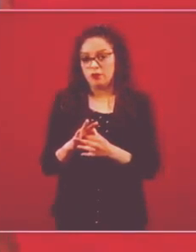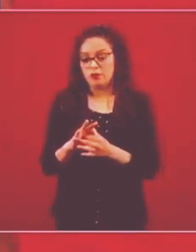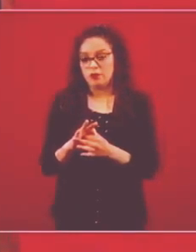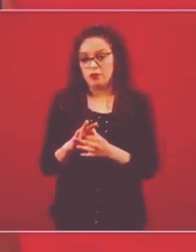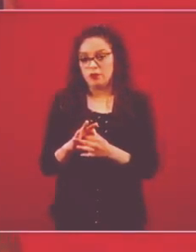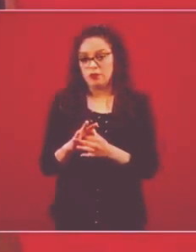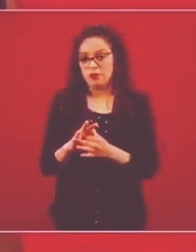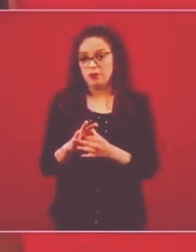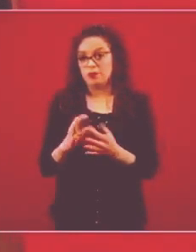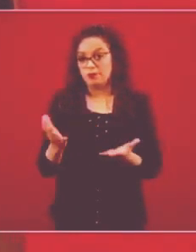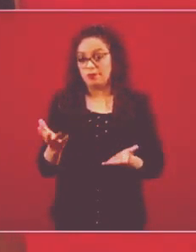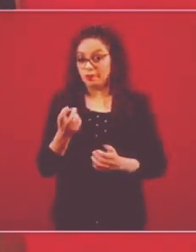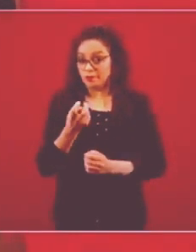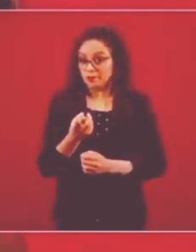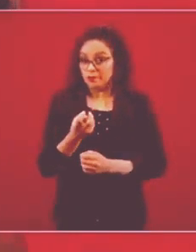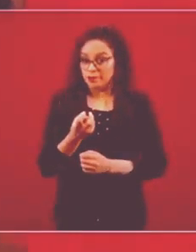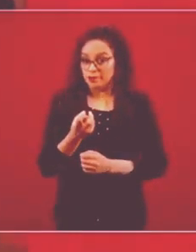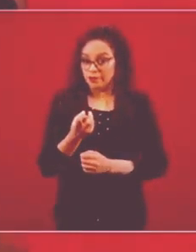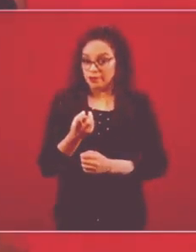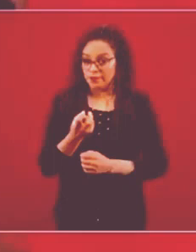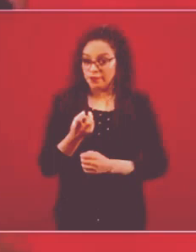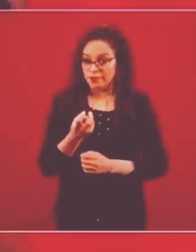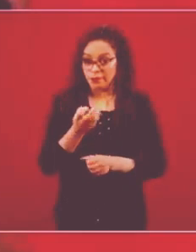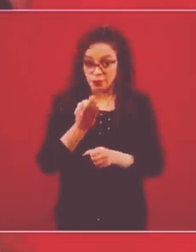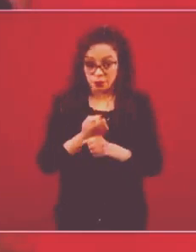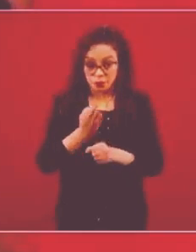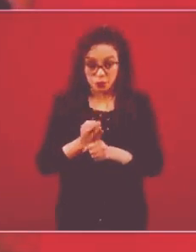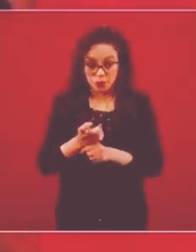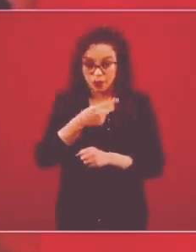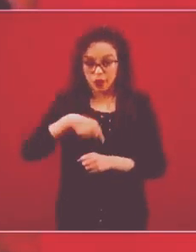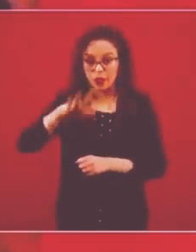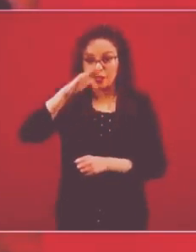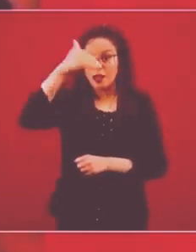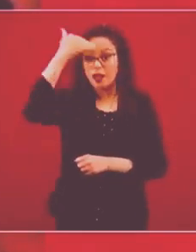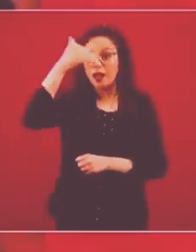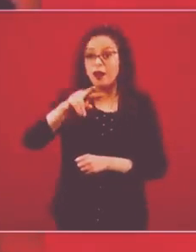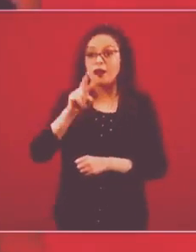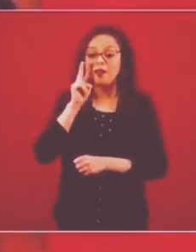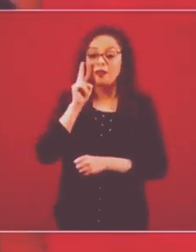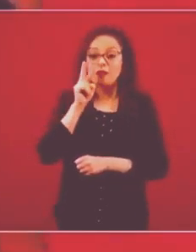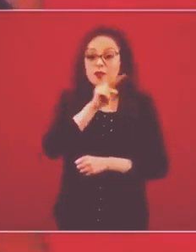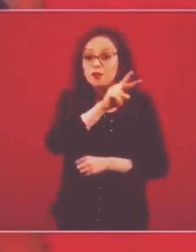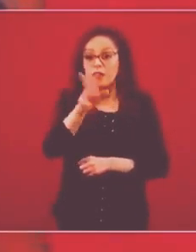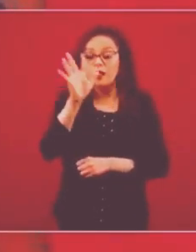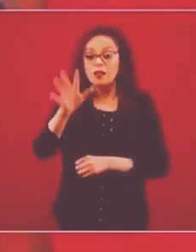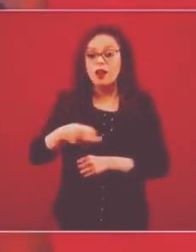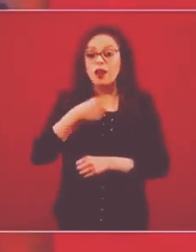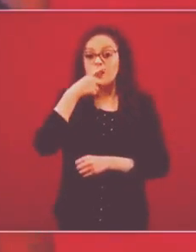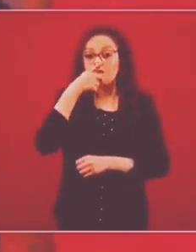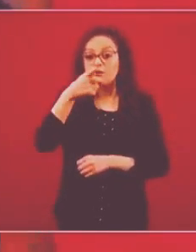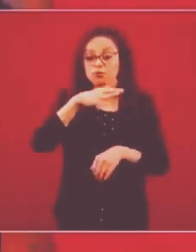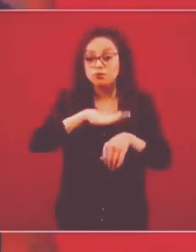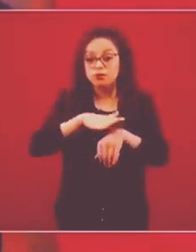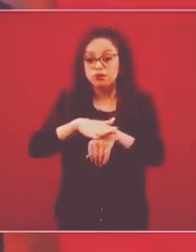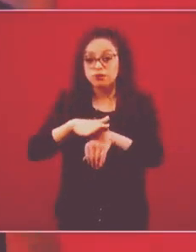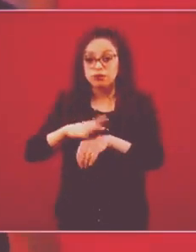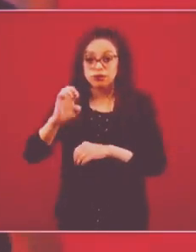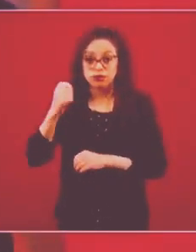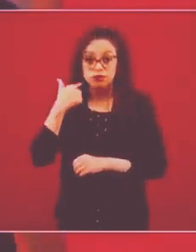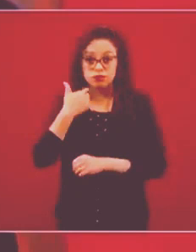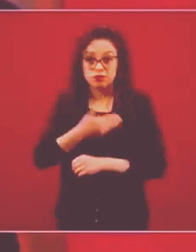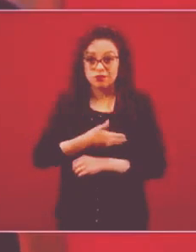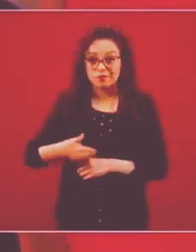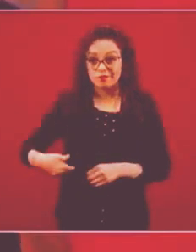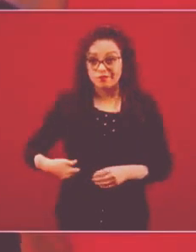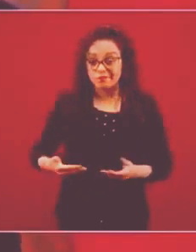Entonces, si ya sabemos esto de parte del expresidente, pues vamos